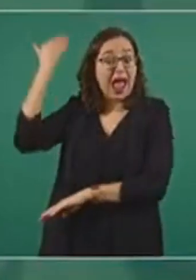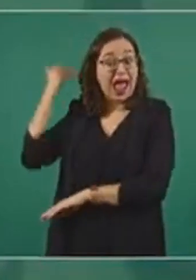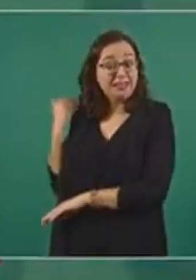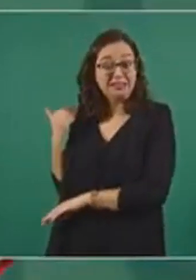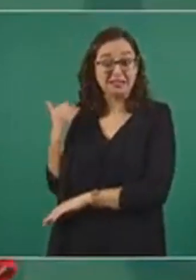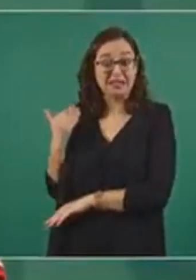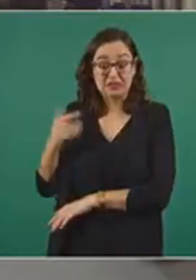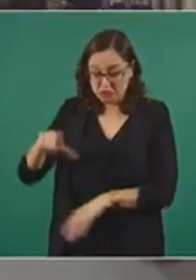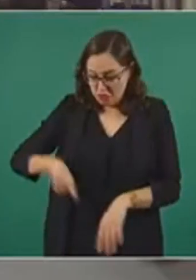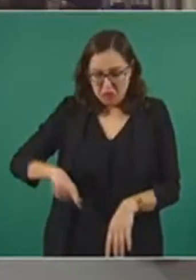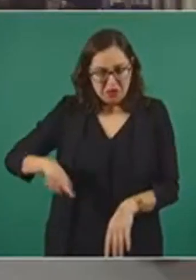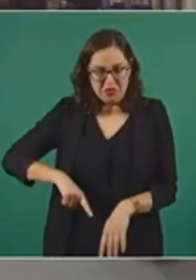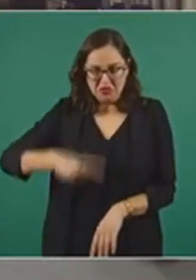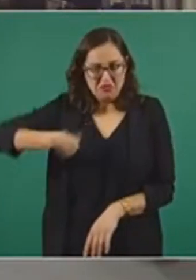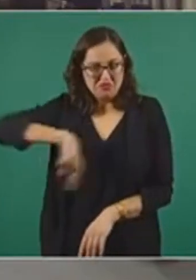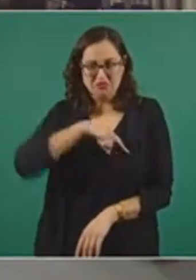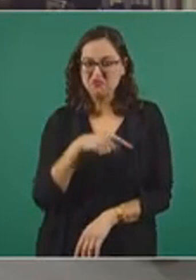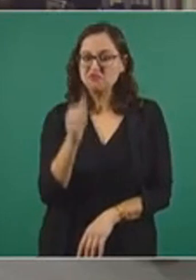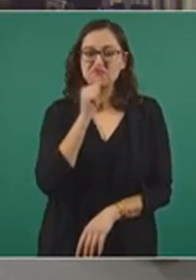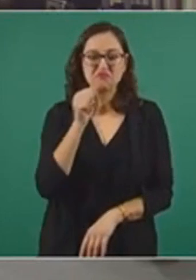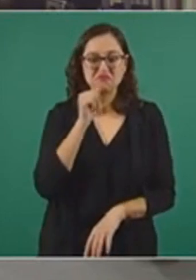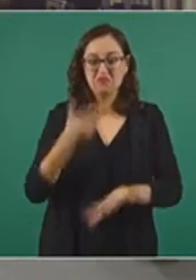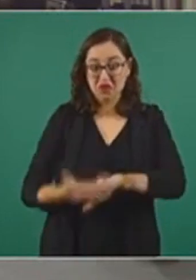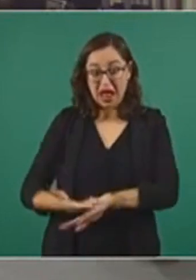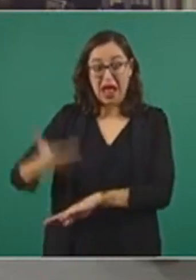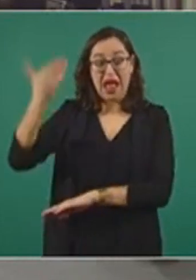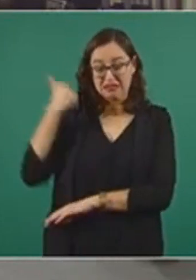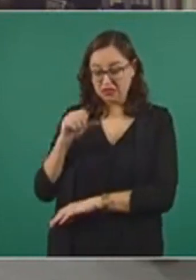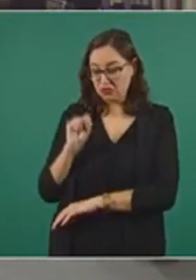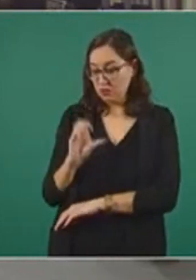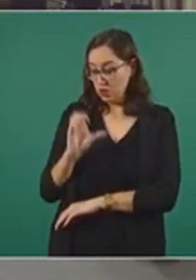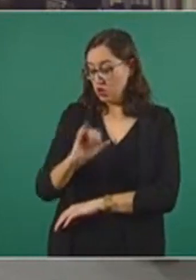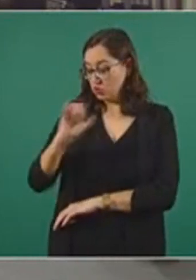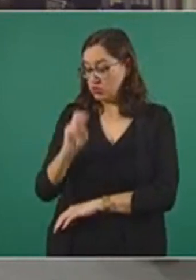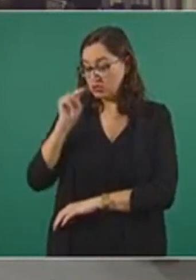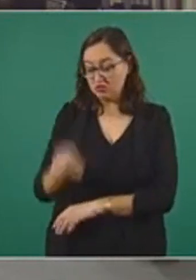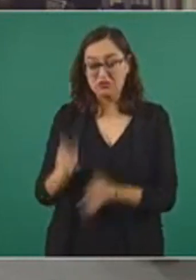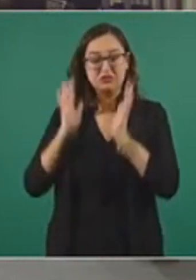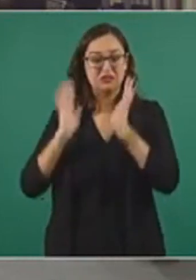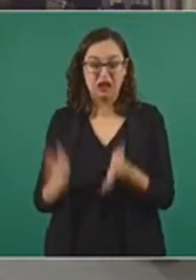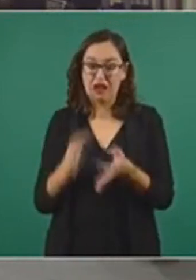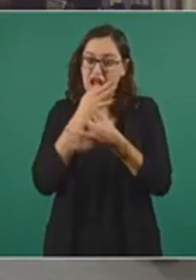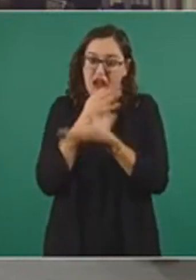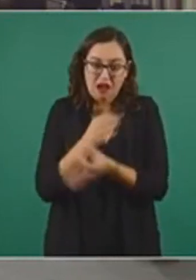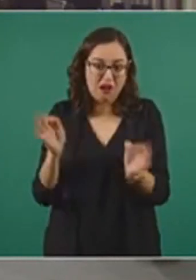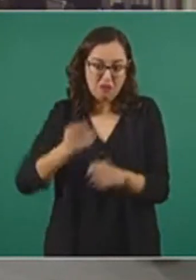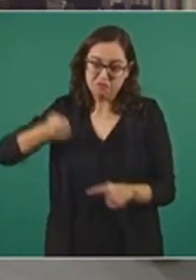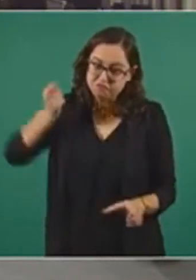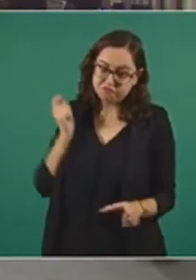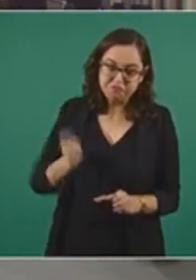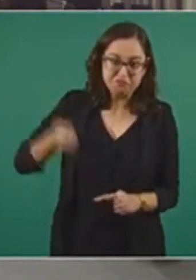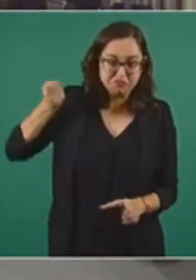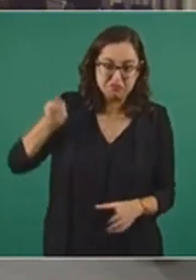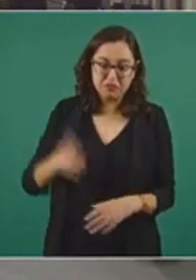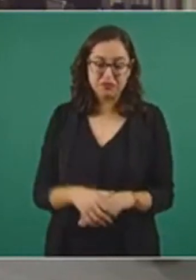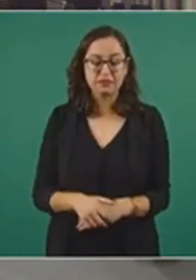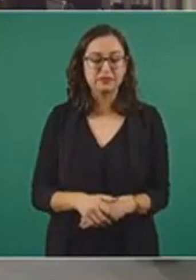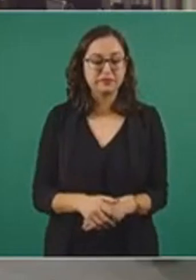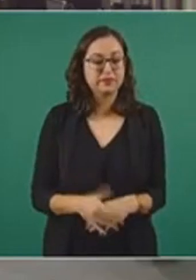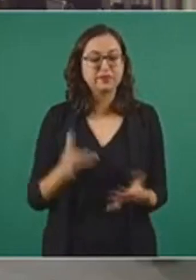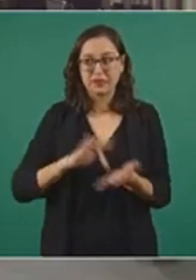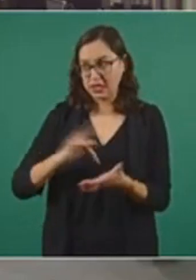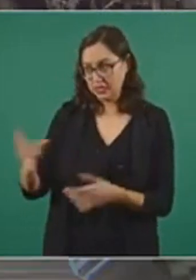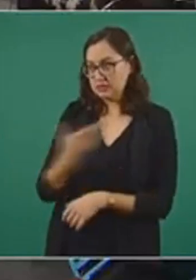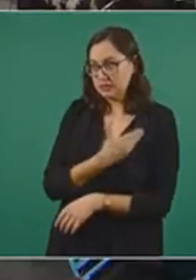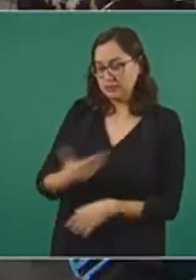establecido. Esa es la información. Gracias, presidente. Pero de todas maneras se va a seguir escuchándolo y se va a seguir informando, porque